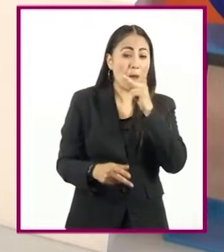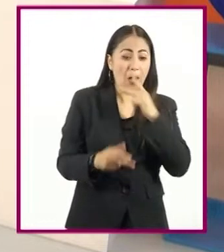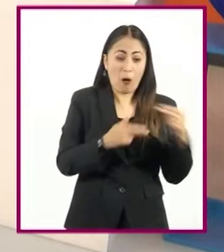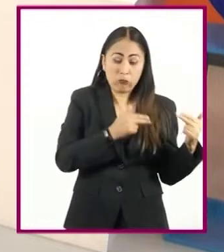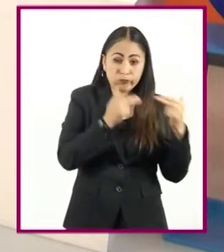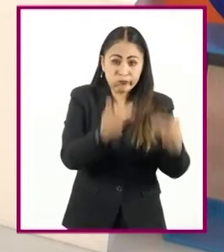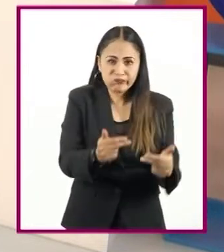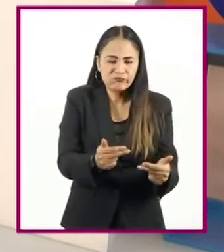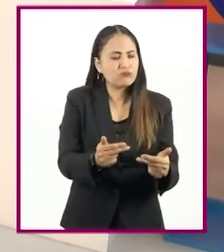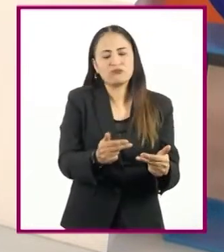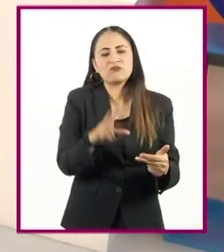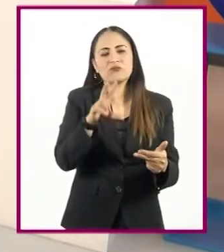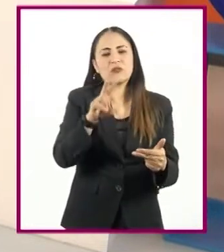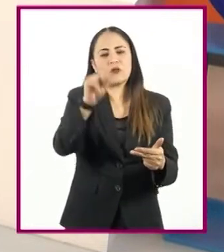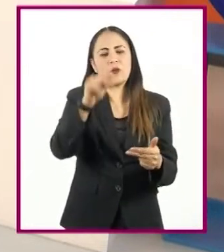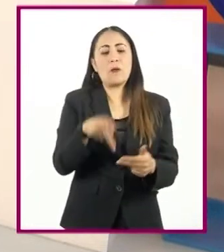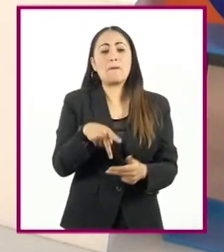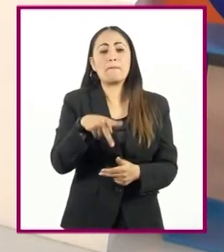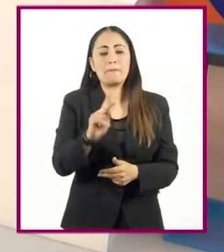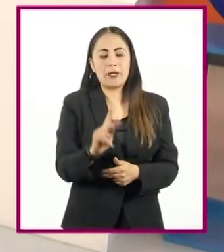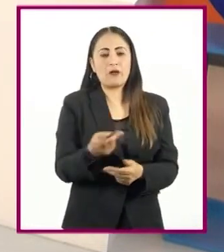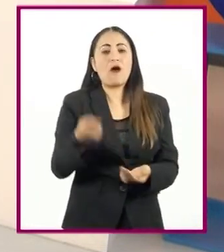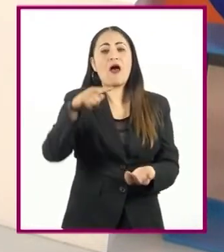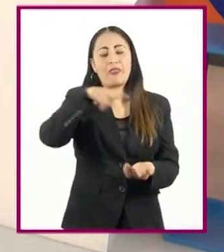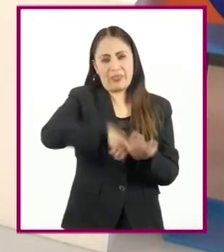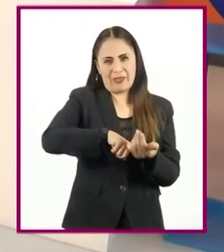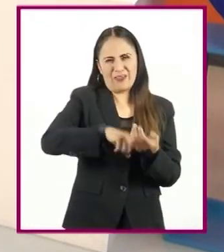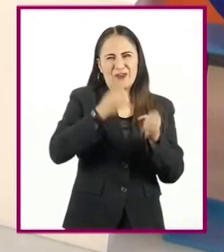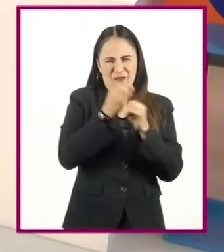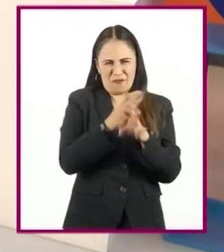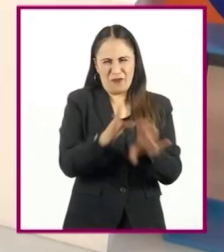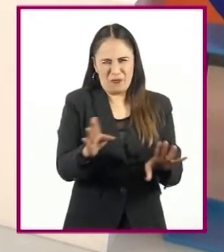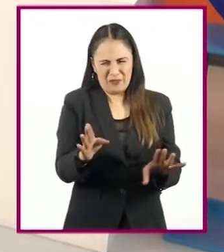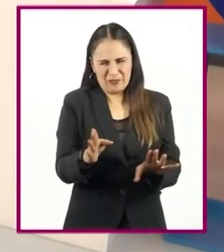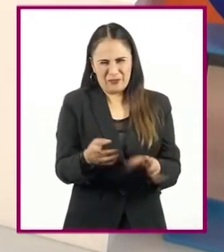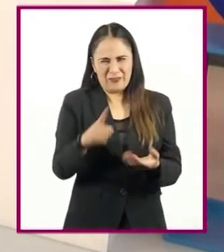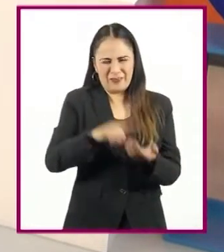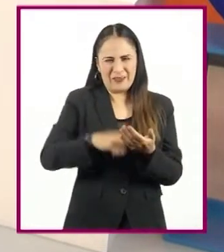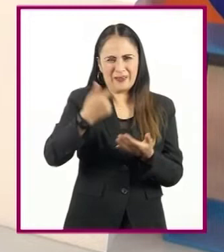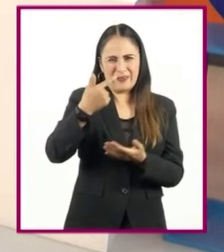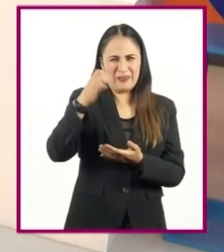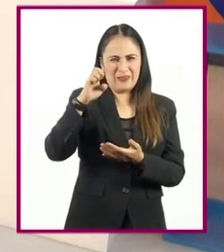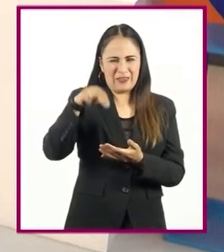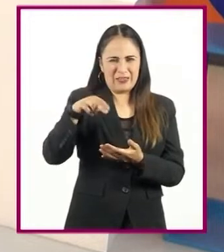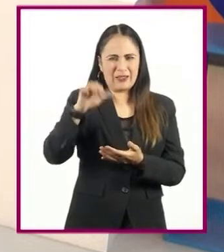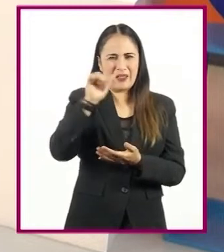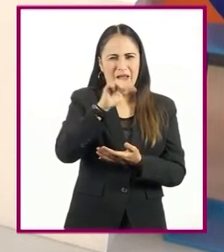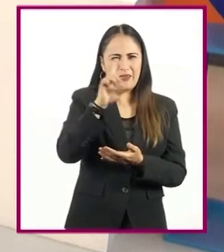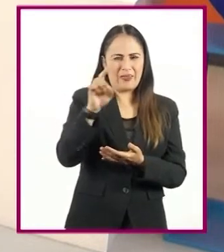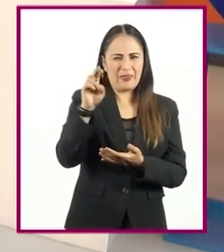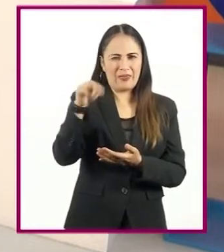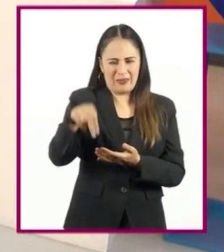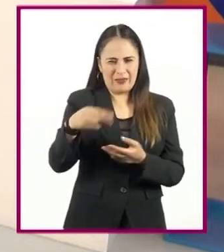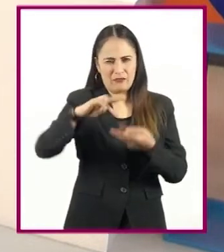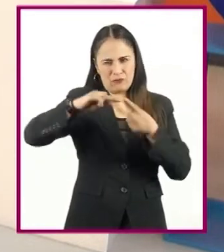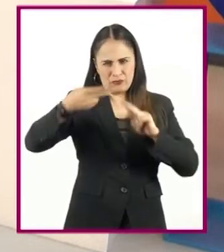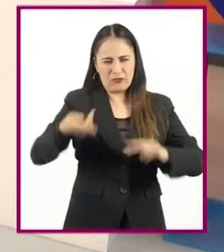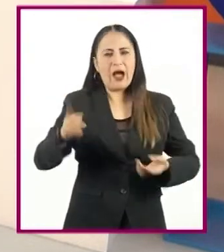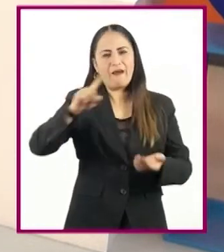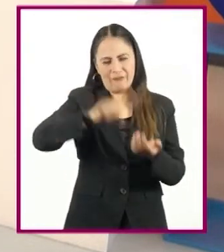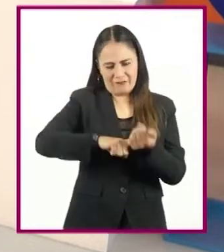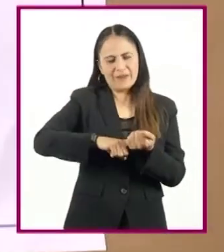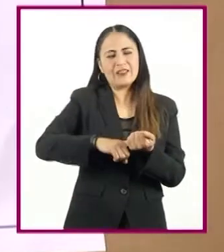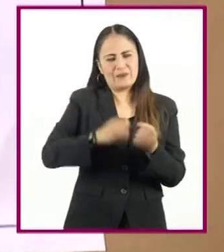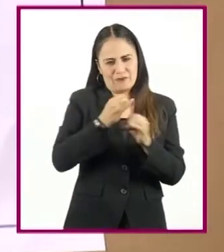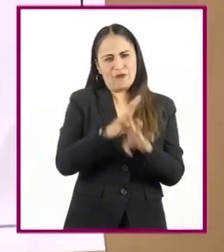Pero el bebé tiene en su información genética, en su ADN, esa información. ¿Y